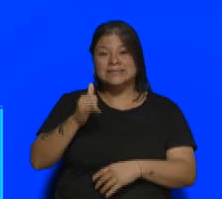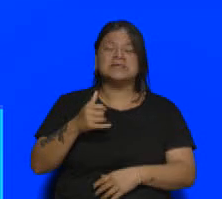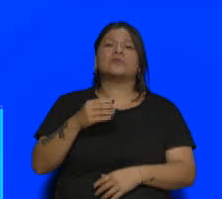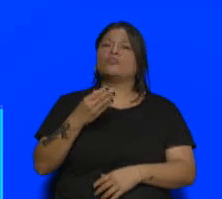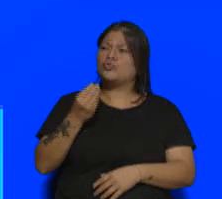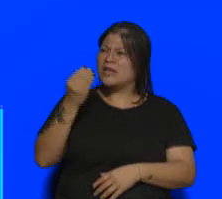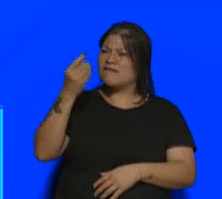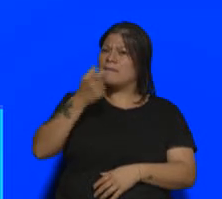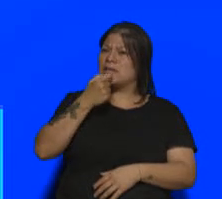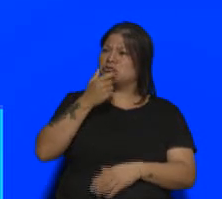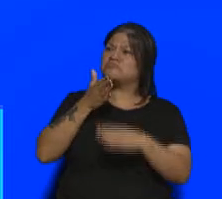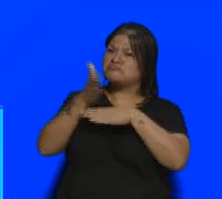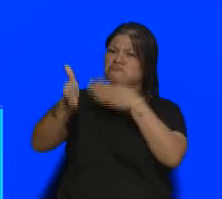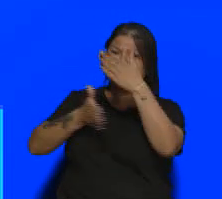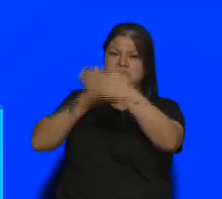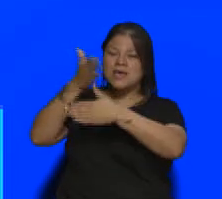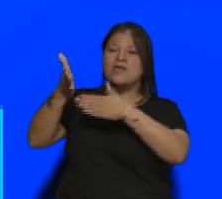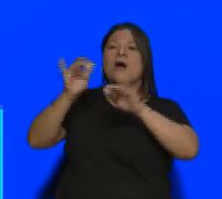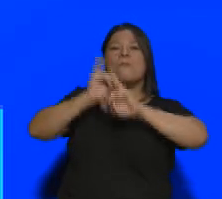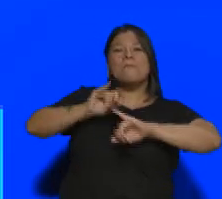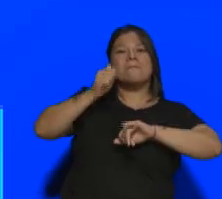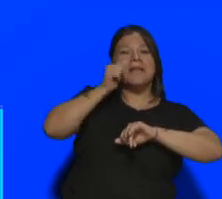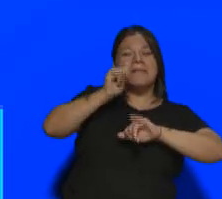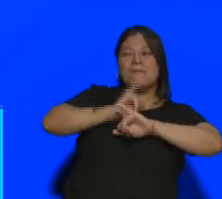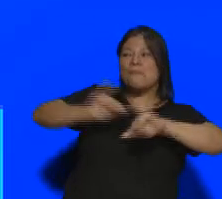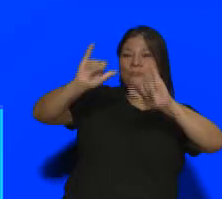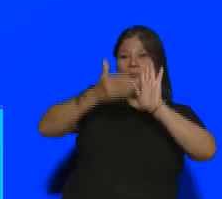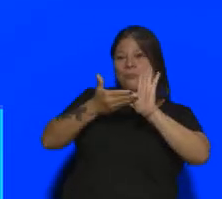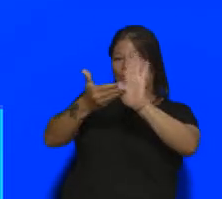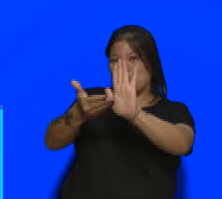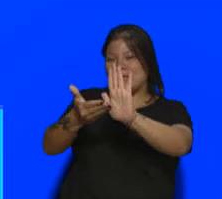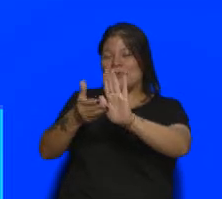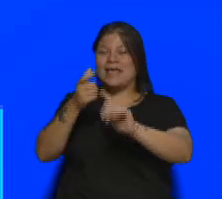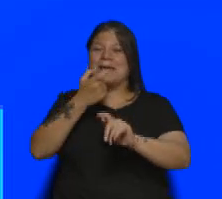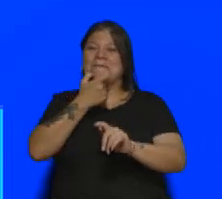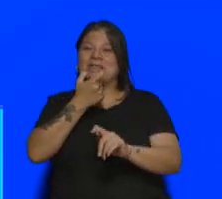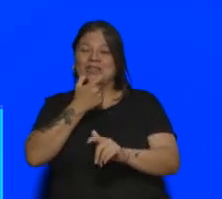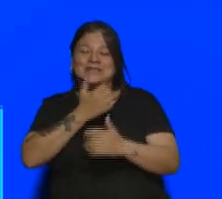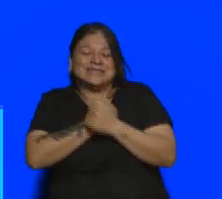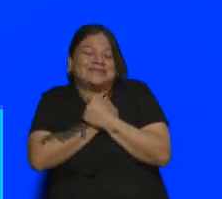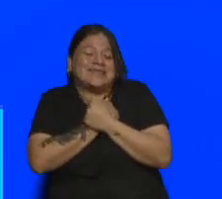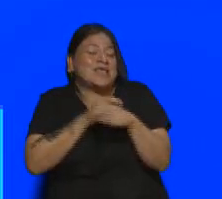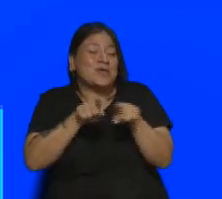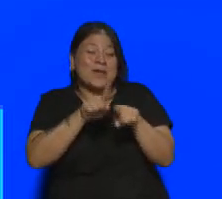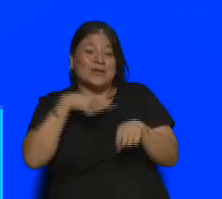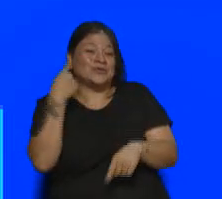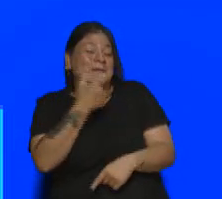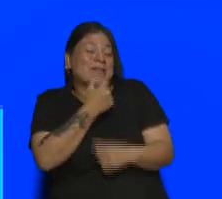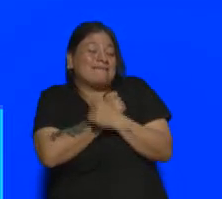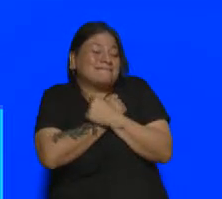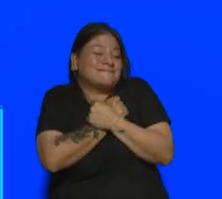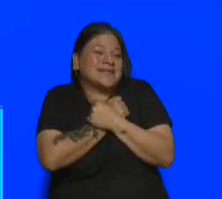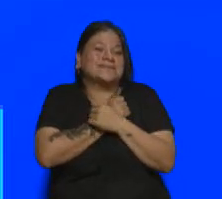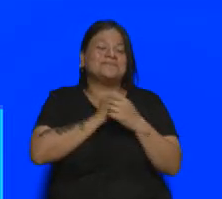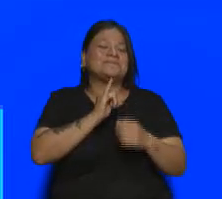promocionar la ciudad de Mar del Plata porque sabemos que los mendocinos nos quieren mucho, como nosotros a Mendoza. Claro que sí. Así